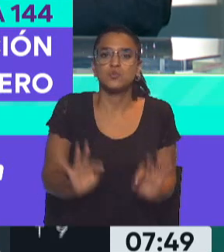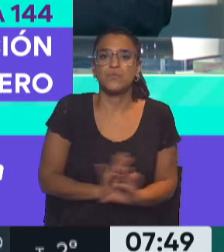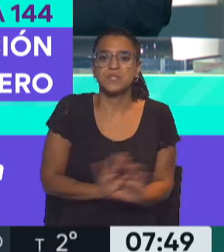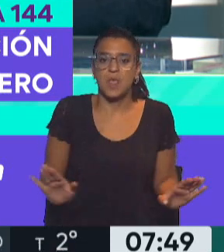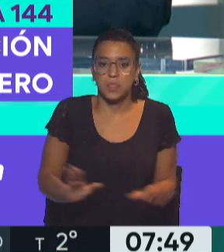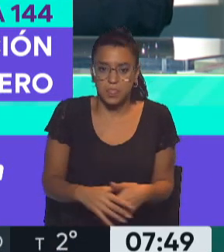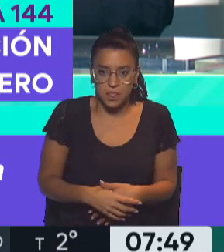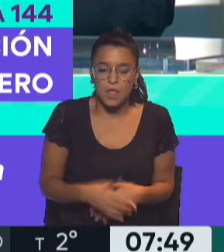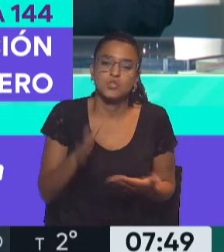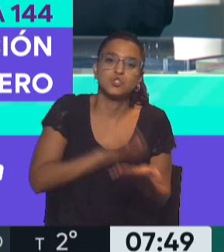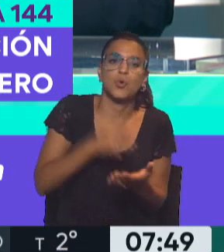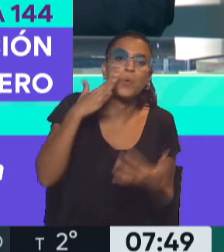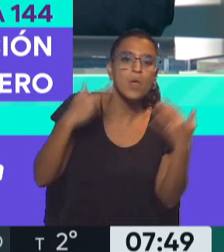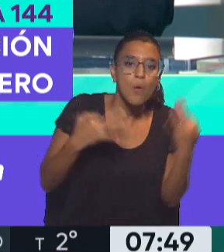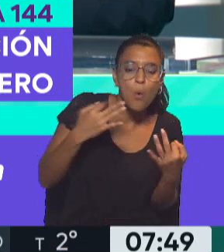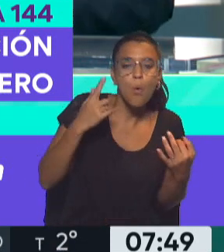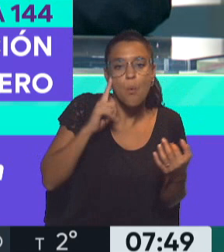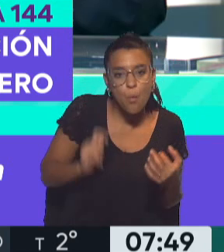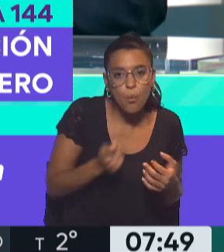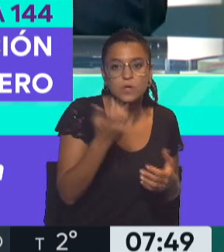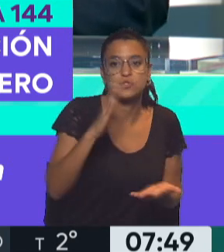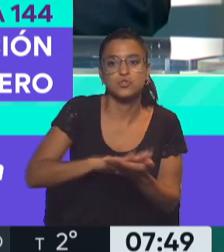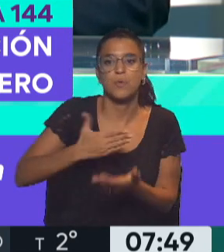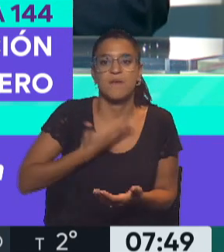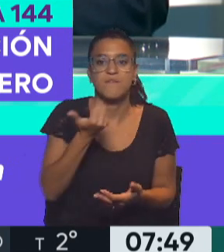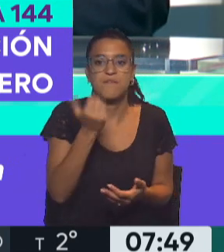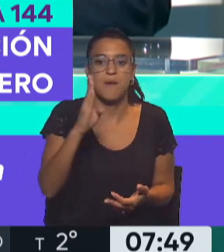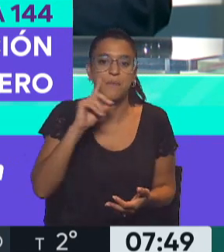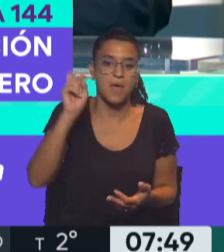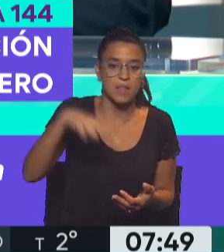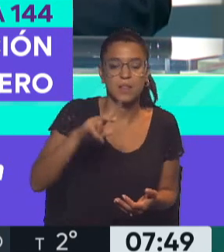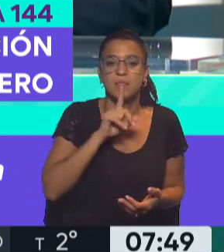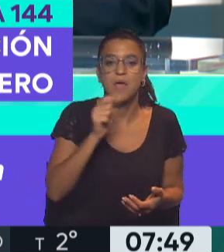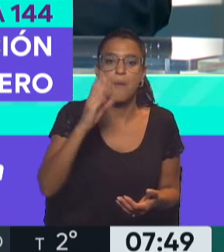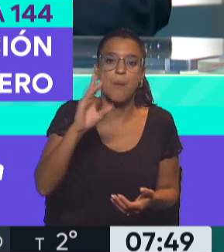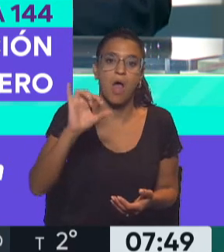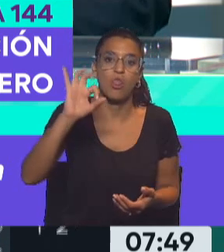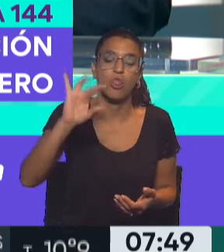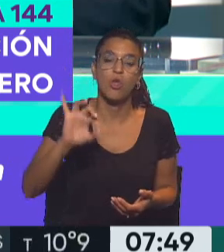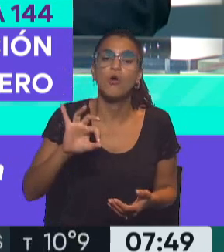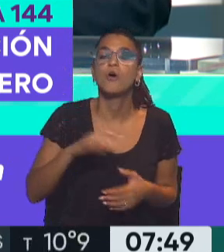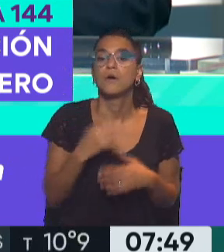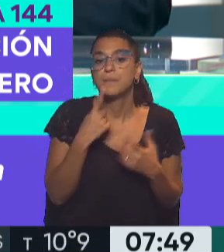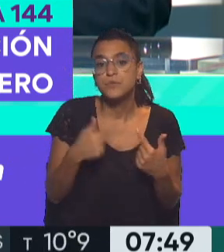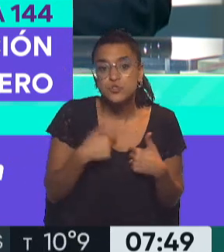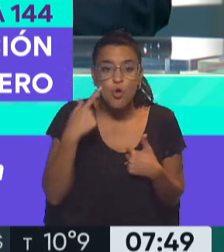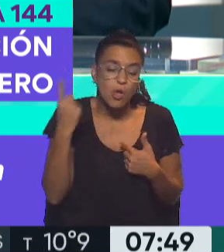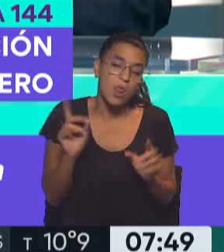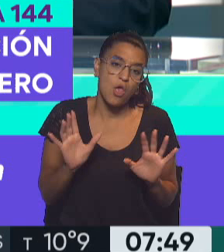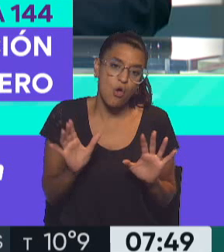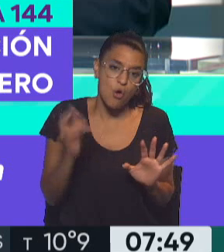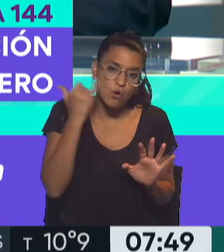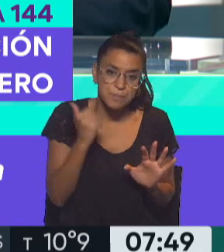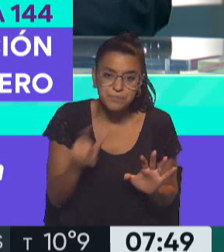términos judiciales respecto de Fabián Tablado? Yo creo que hay que cambiar todo, y ya no estamos hablando